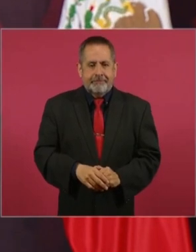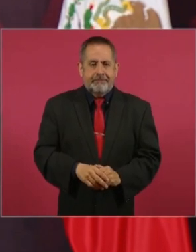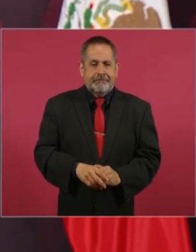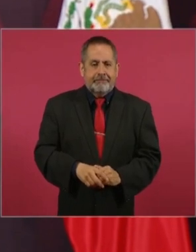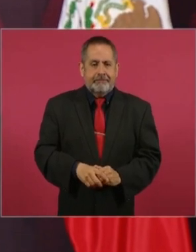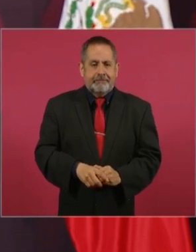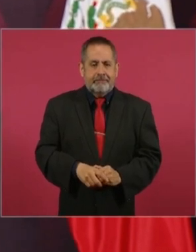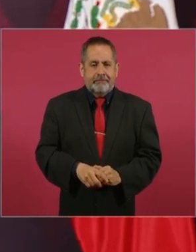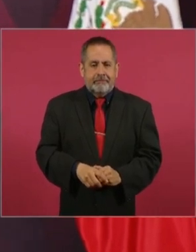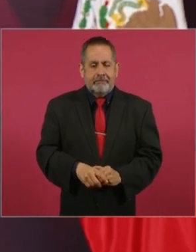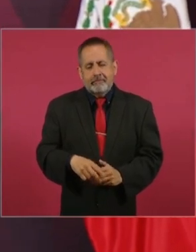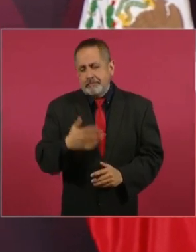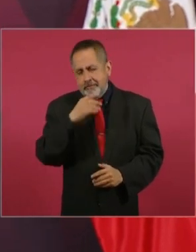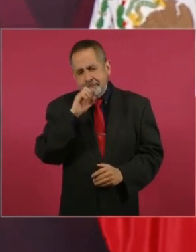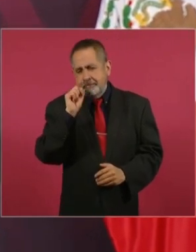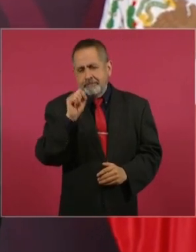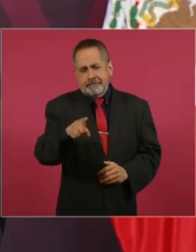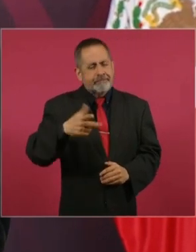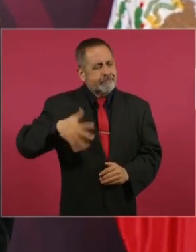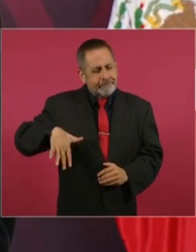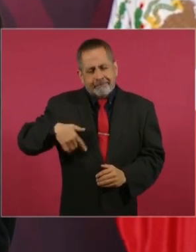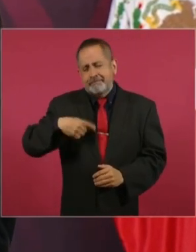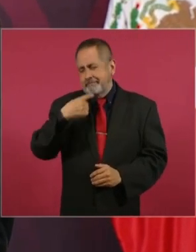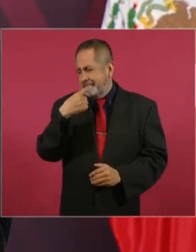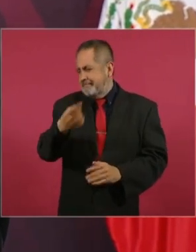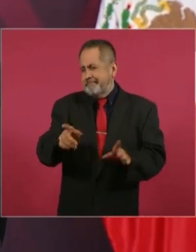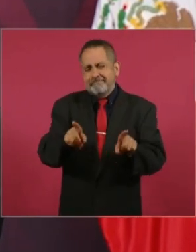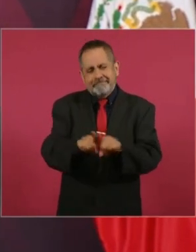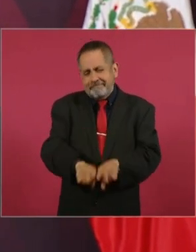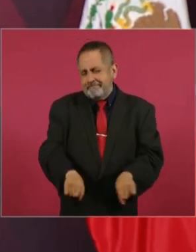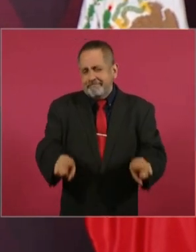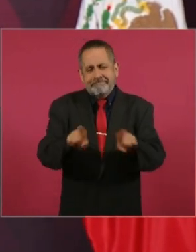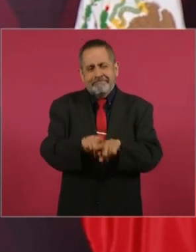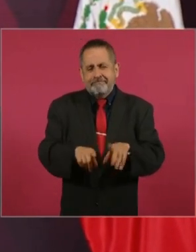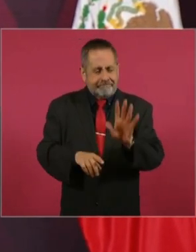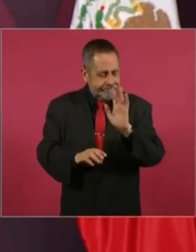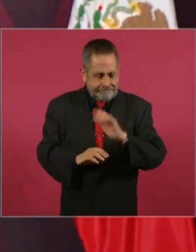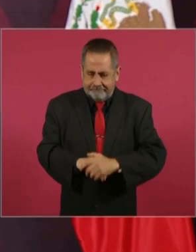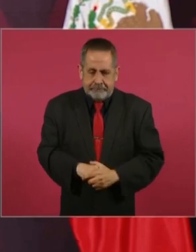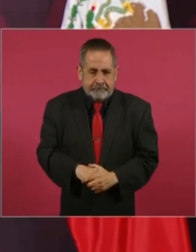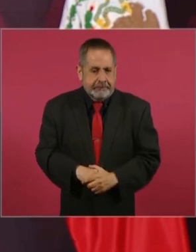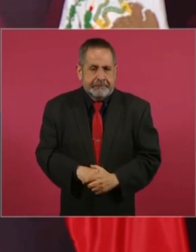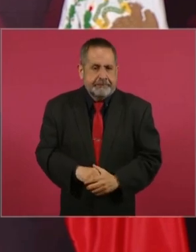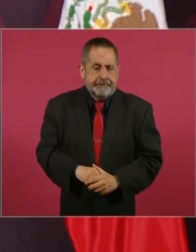Y eso es lo mismo que hablábamos. Si